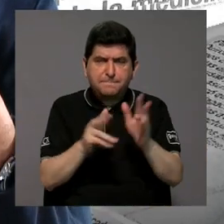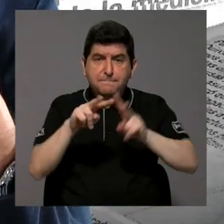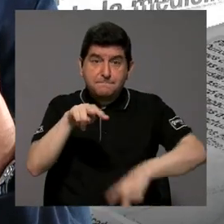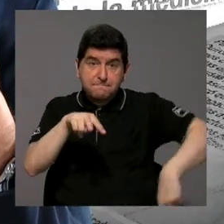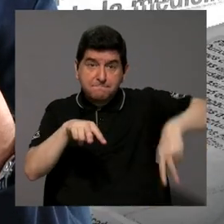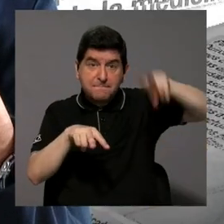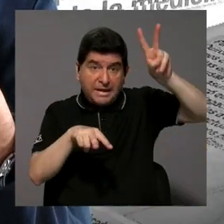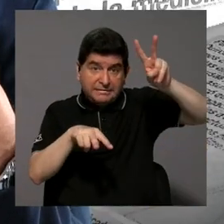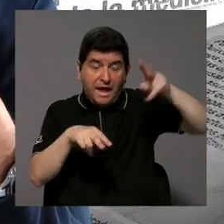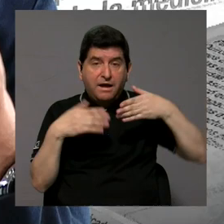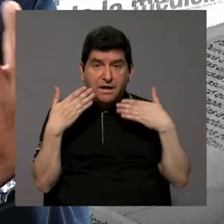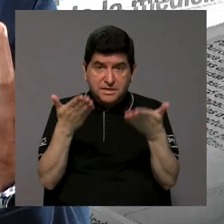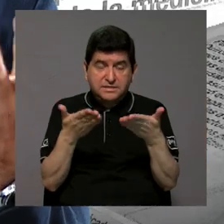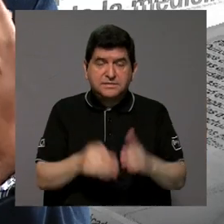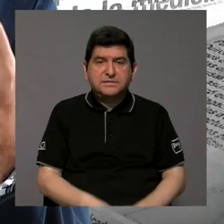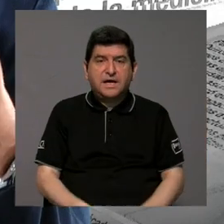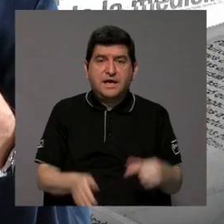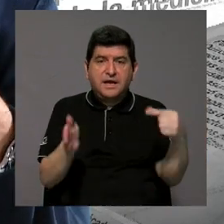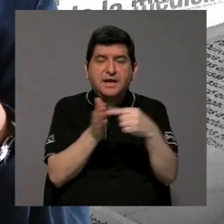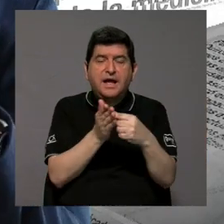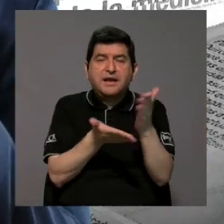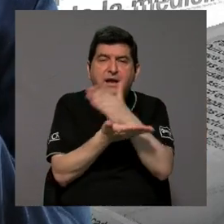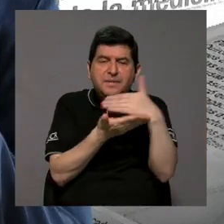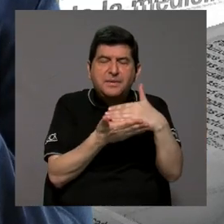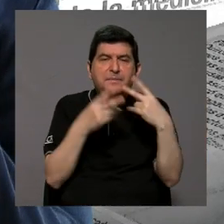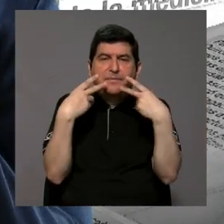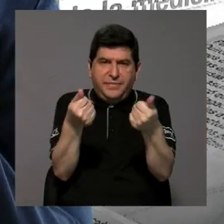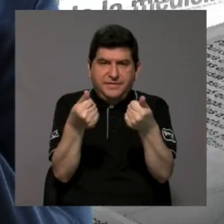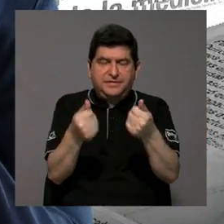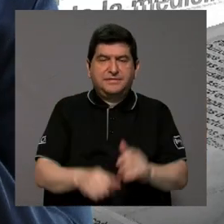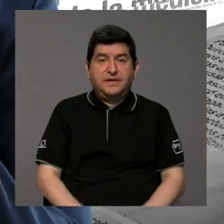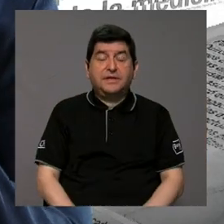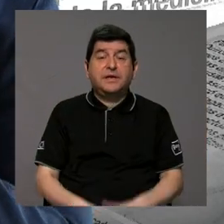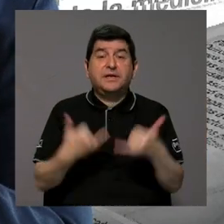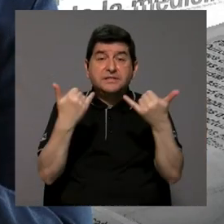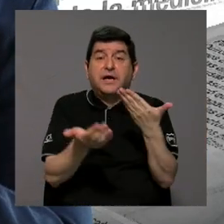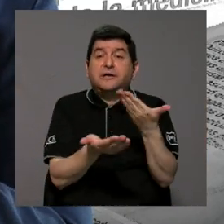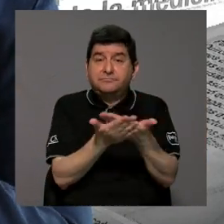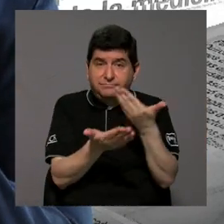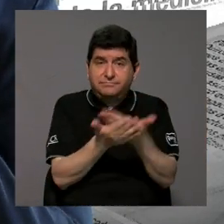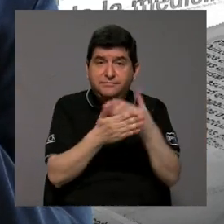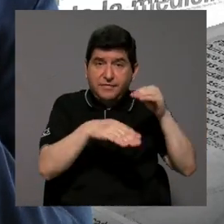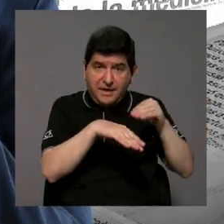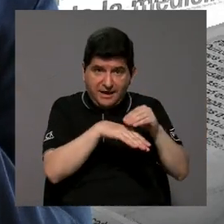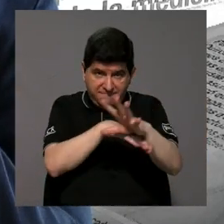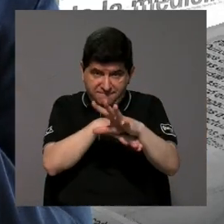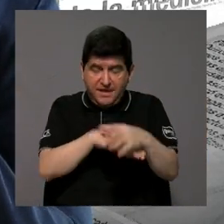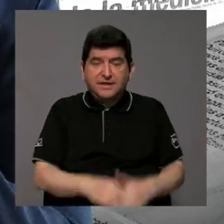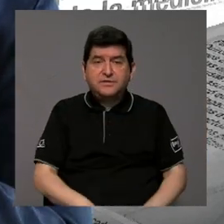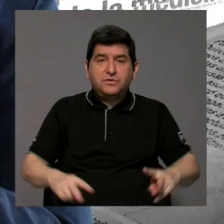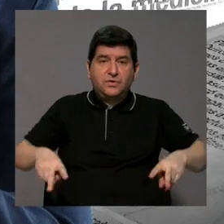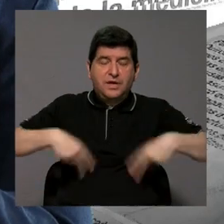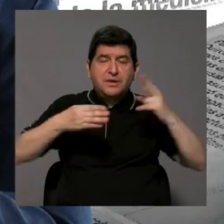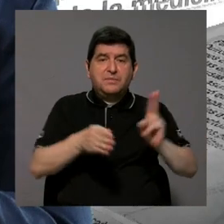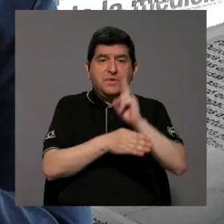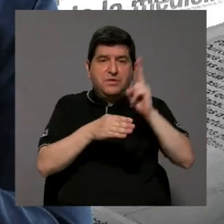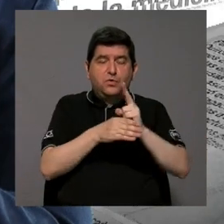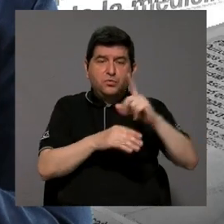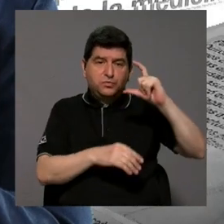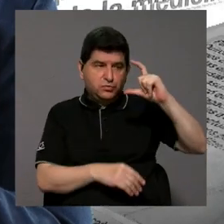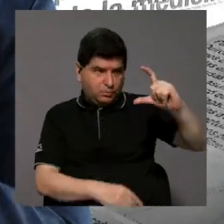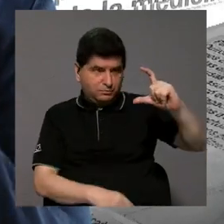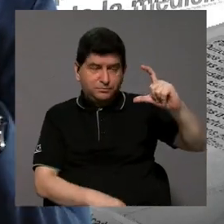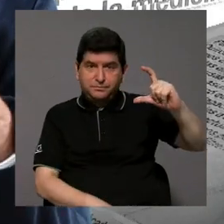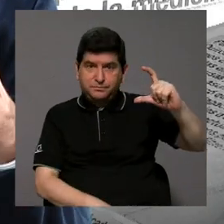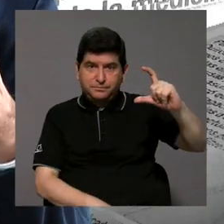las ventajas que nos da la carga semirápida porque sí se ha demostrado que el efecto en la vida útil de